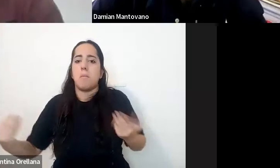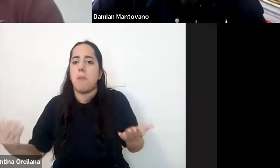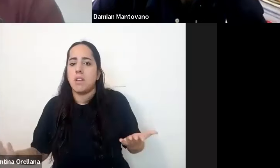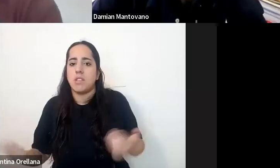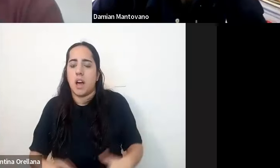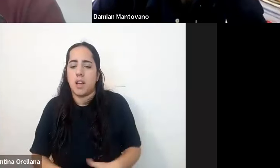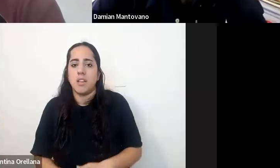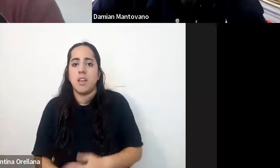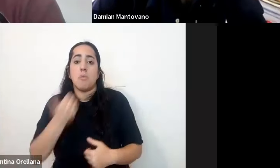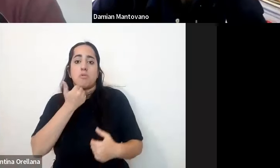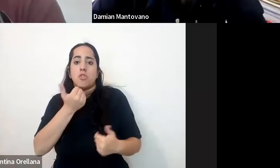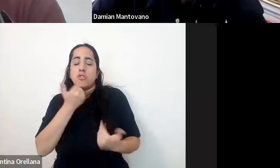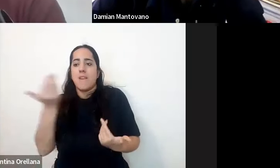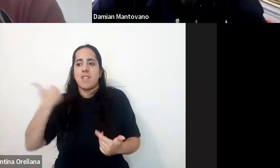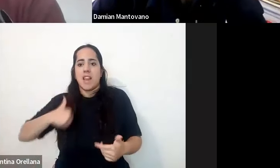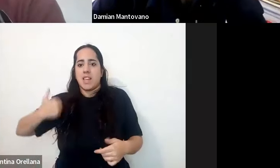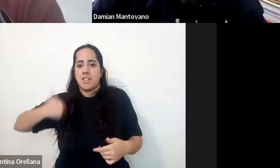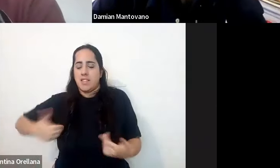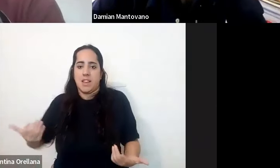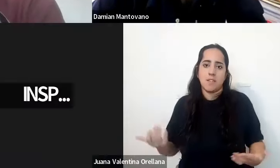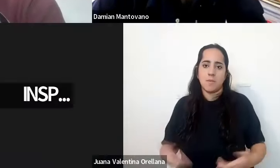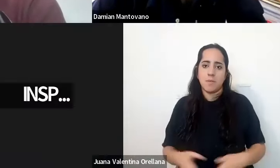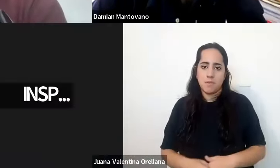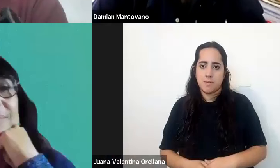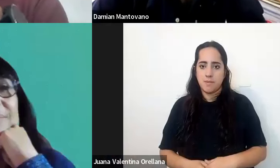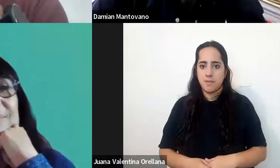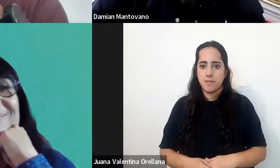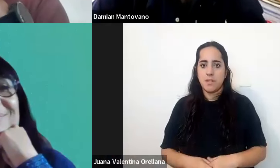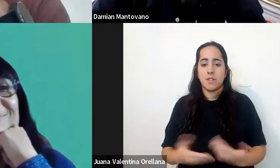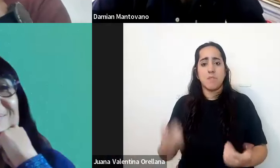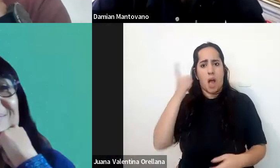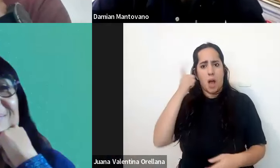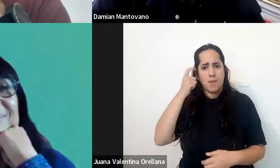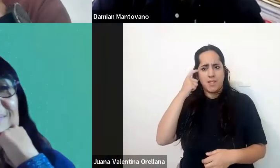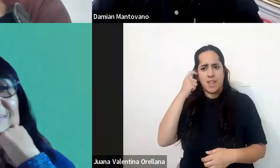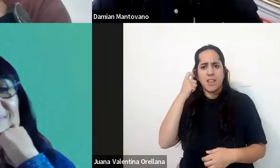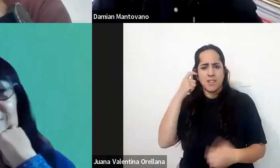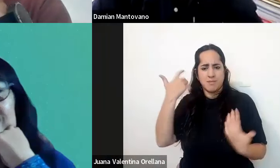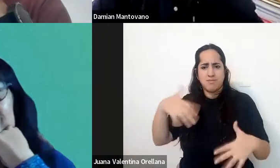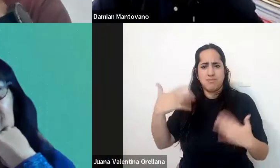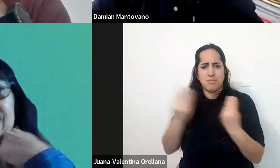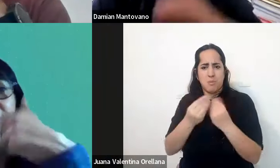muchas referencias para la Argentina así que realmente he aprendido muchísimo muchísimas gracias